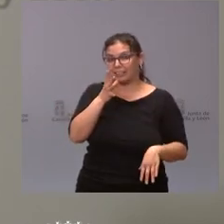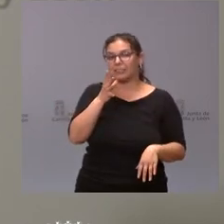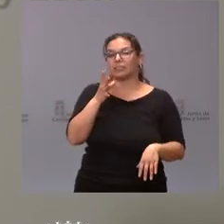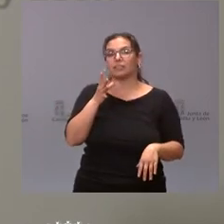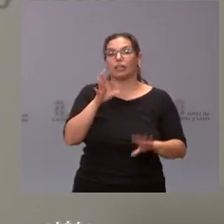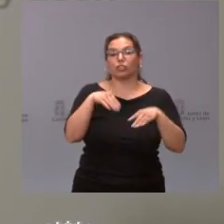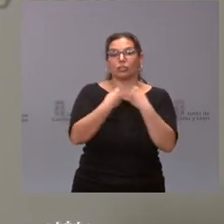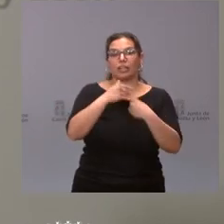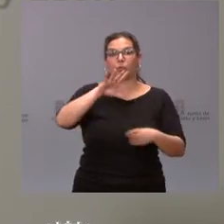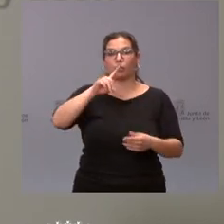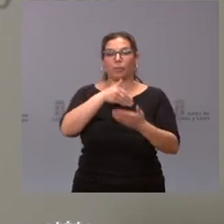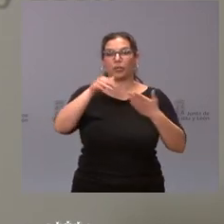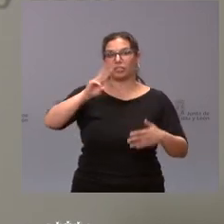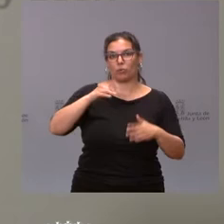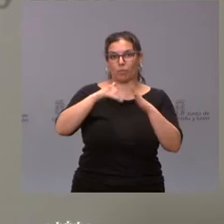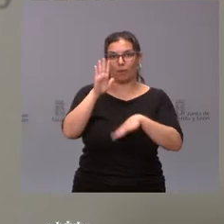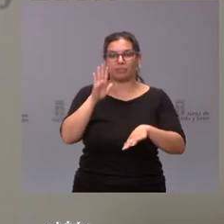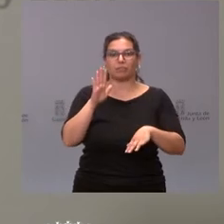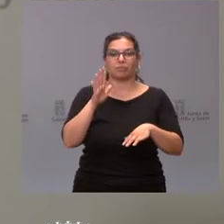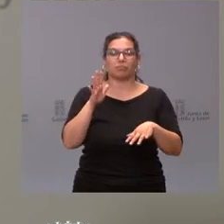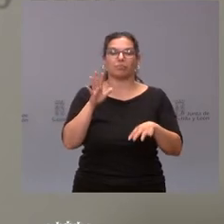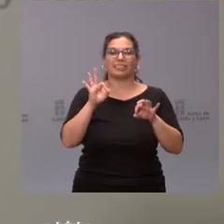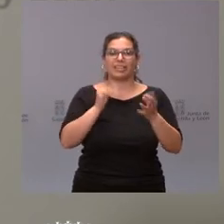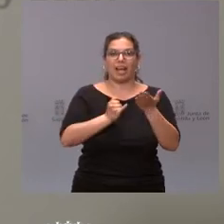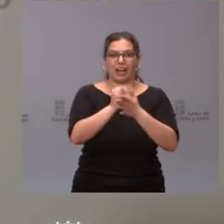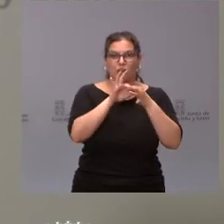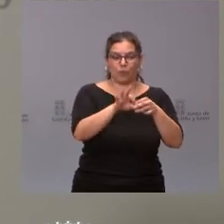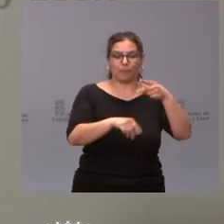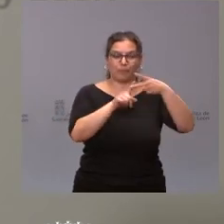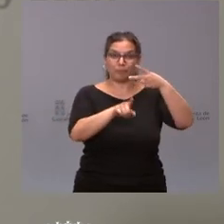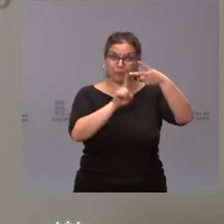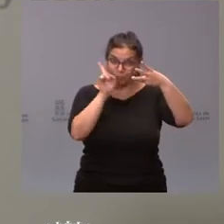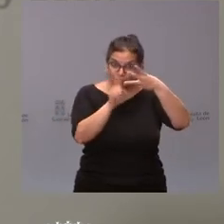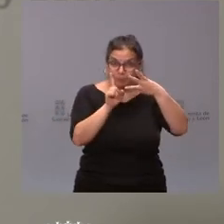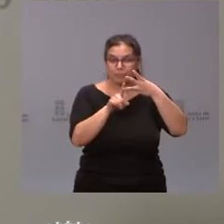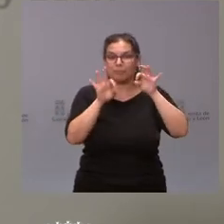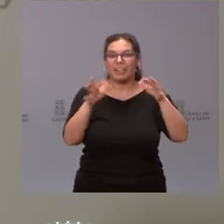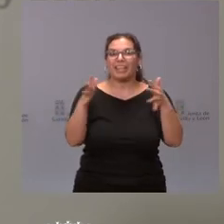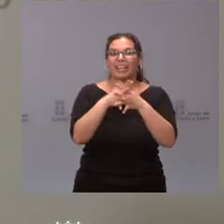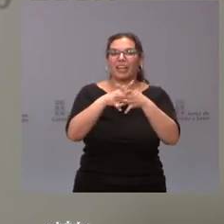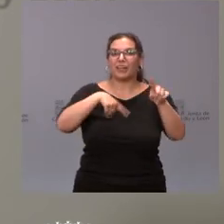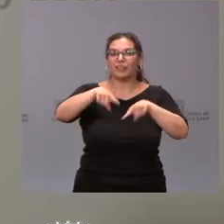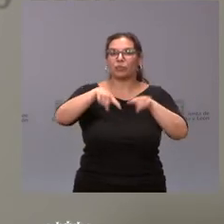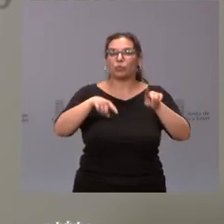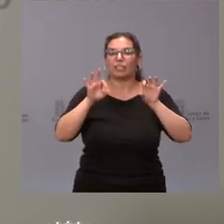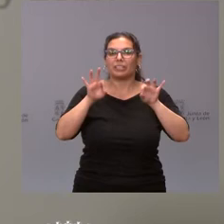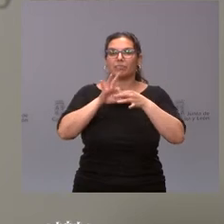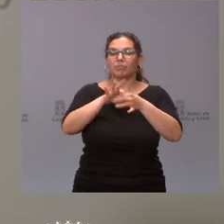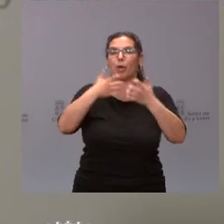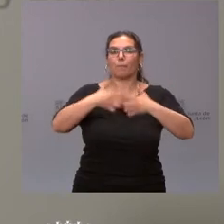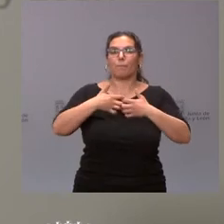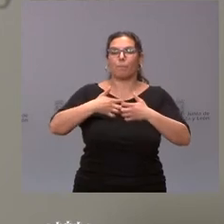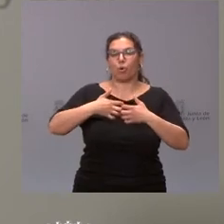millones de euros respecto de las infraestructuras agrarias. Un tercer bloque son las infraestructuras relativas a polígonos